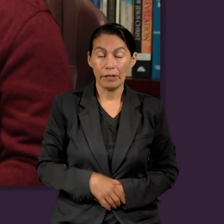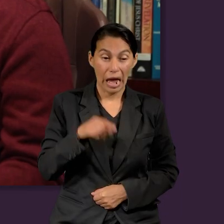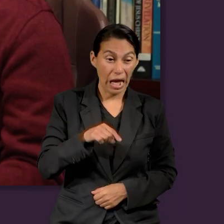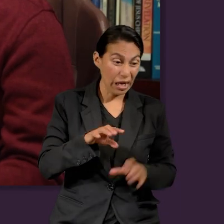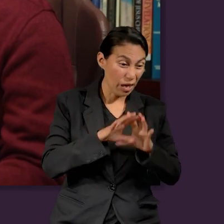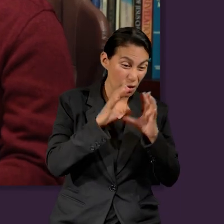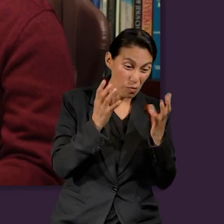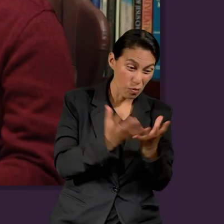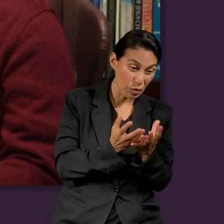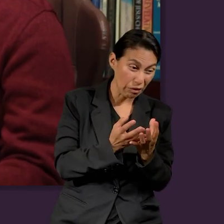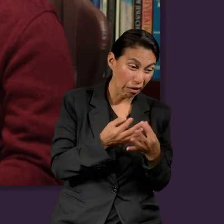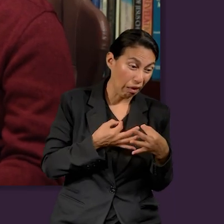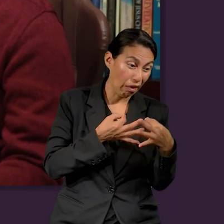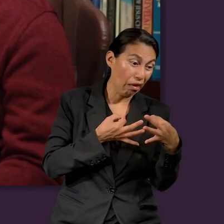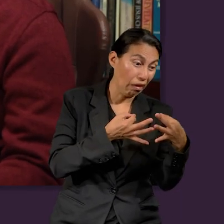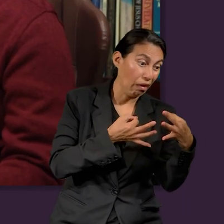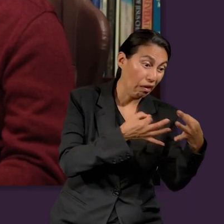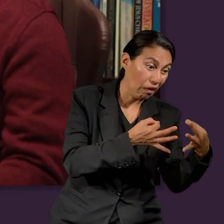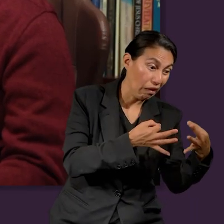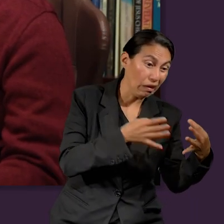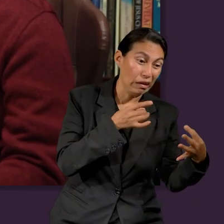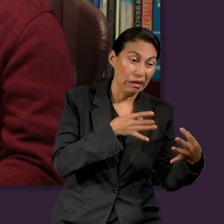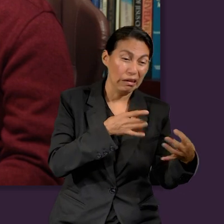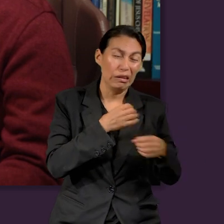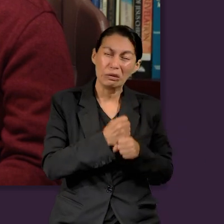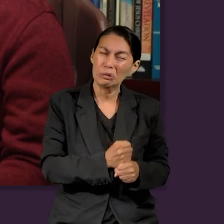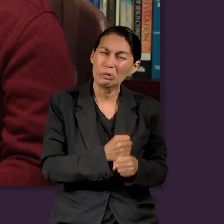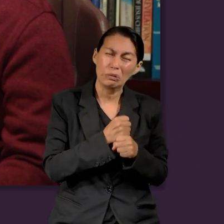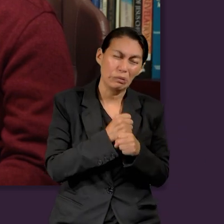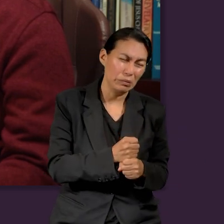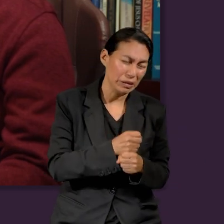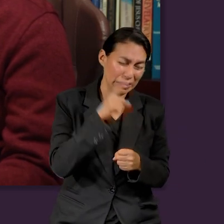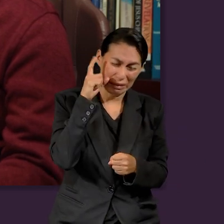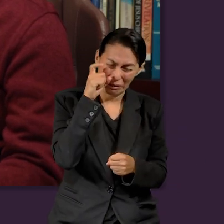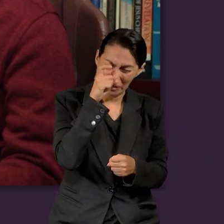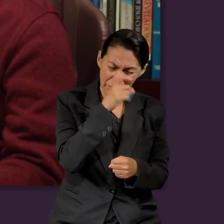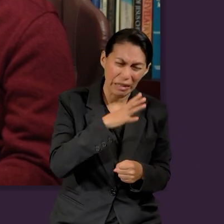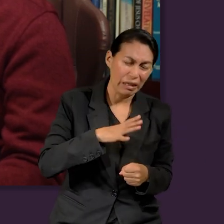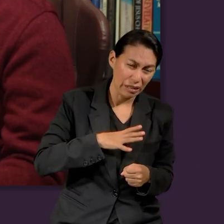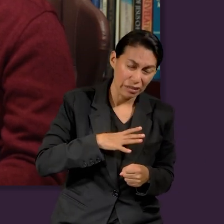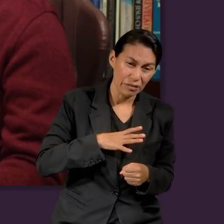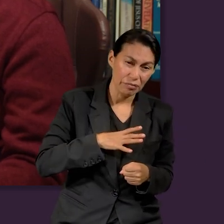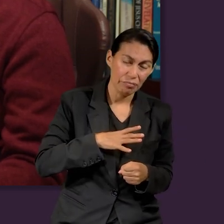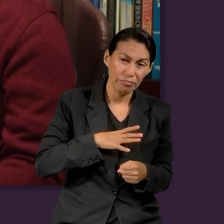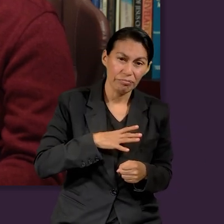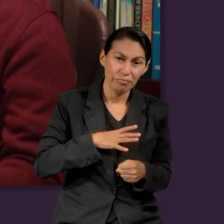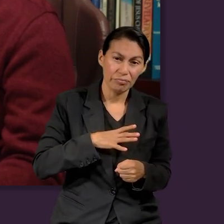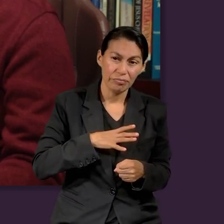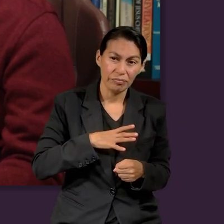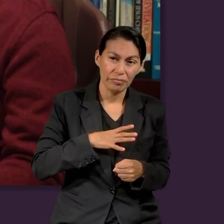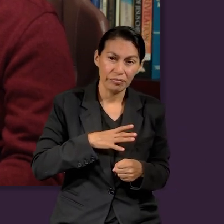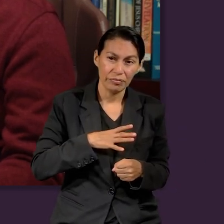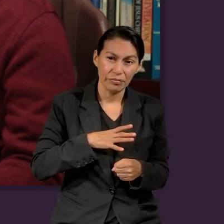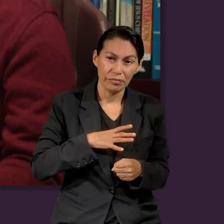Este mundo está lleno de tentaciones, de dolor, de situaciones difíciles. Y lógicamente, lo que se